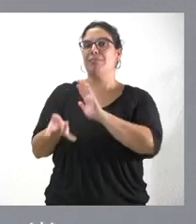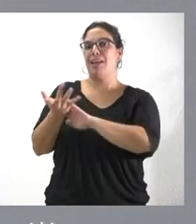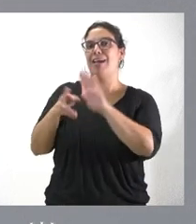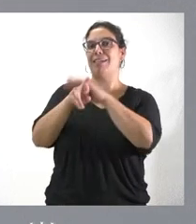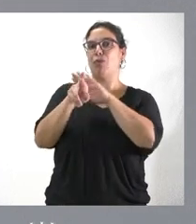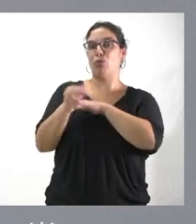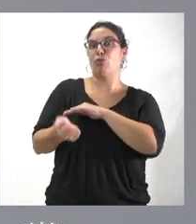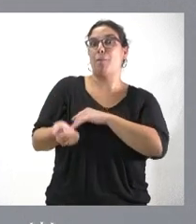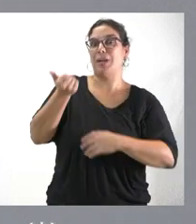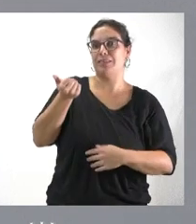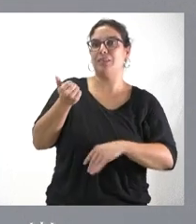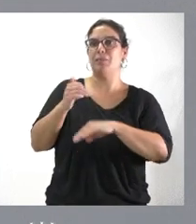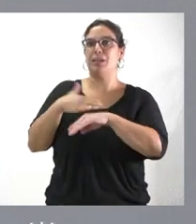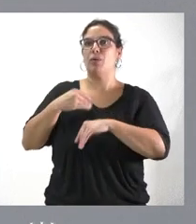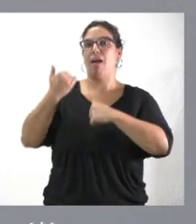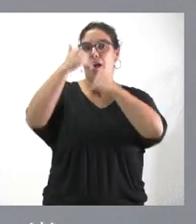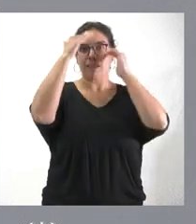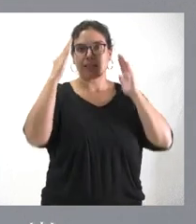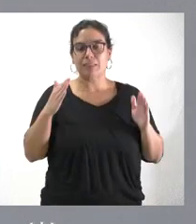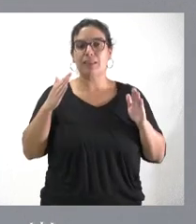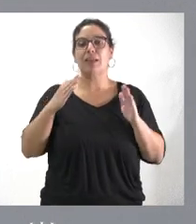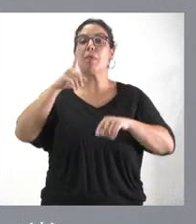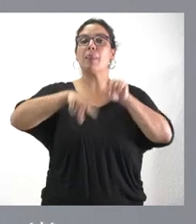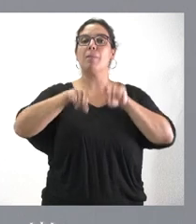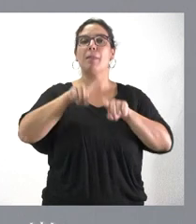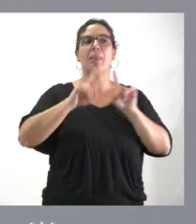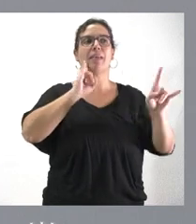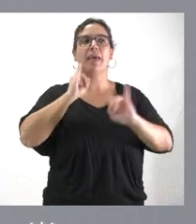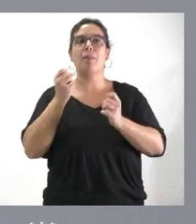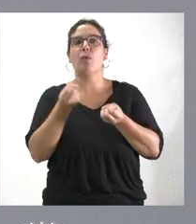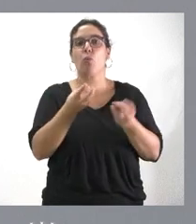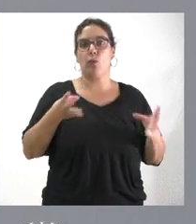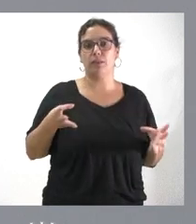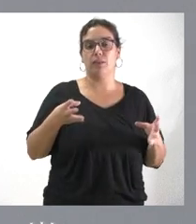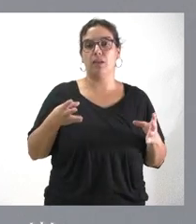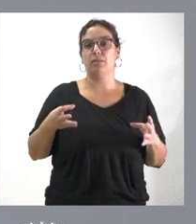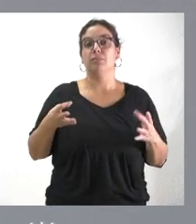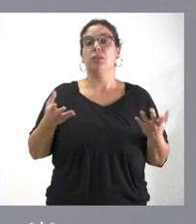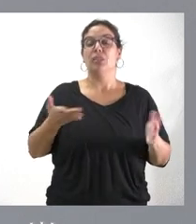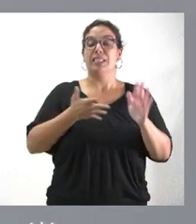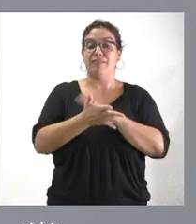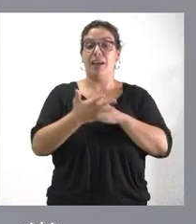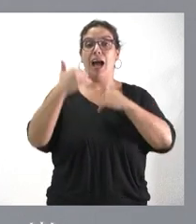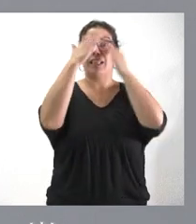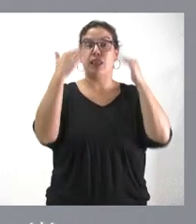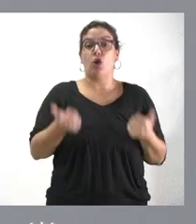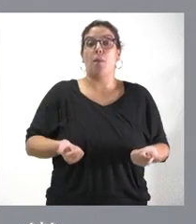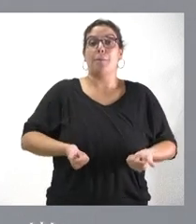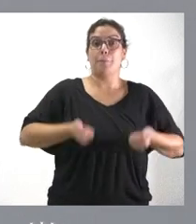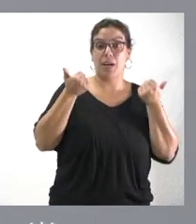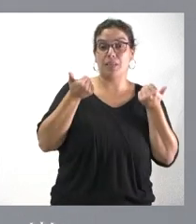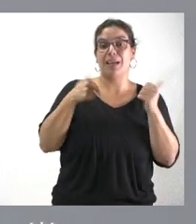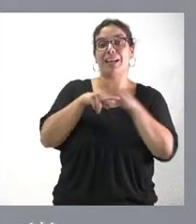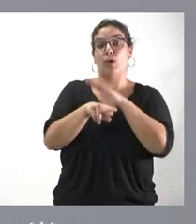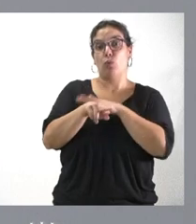atender en función del número de llamadas. Por tanto, no solamente tenemos más llamadas, sino que movilizamos más recursos, habiendo un